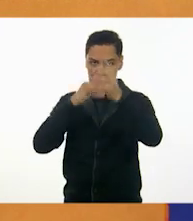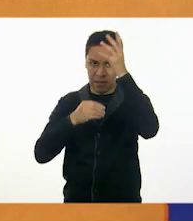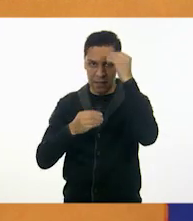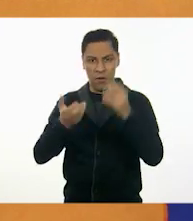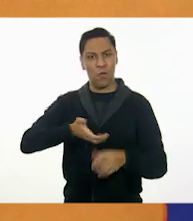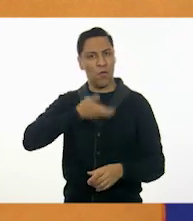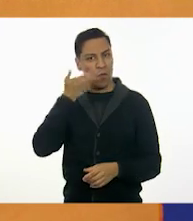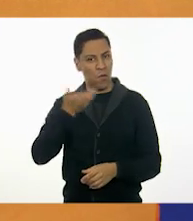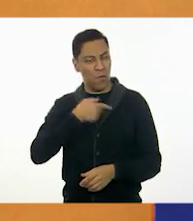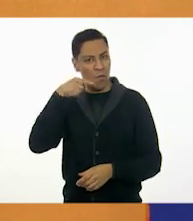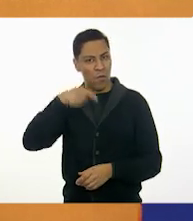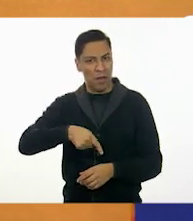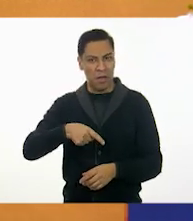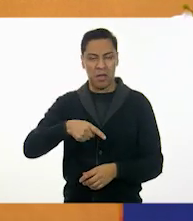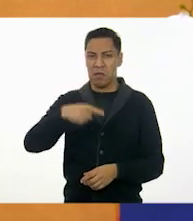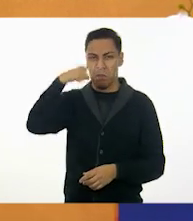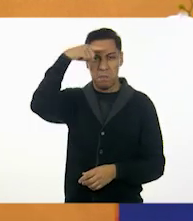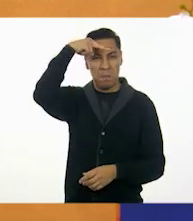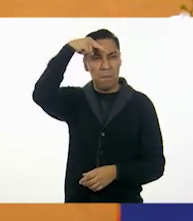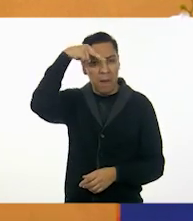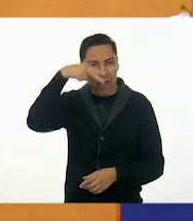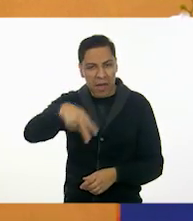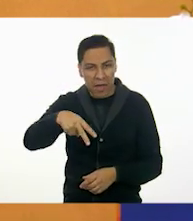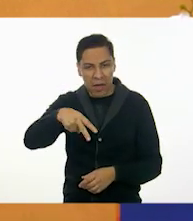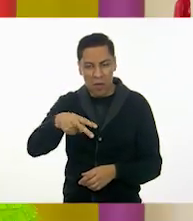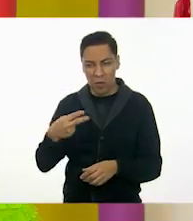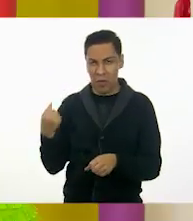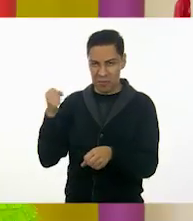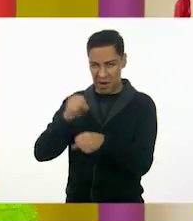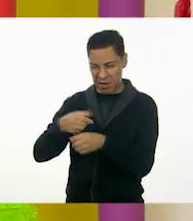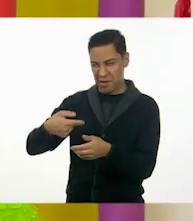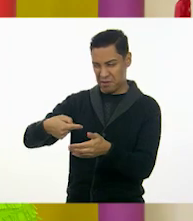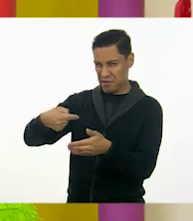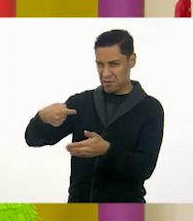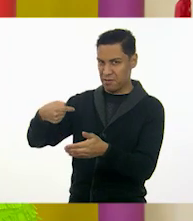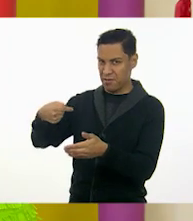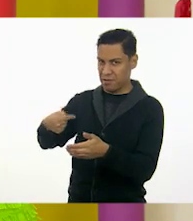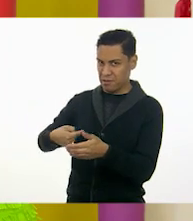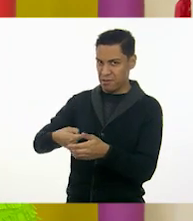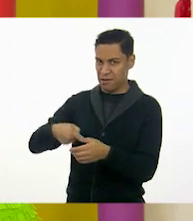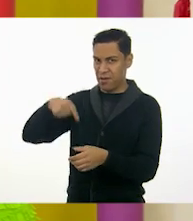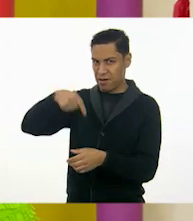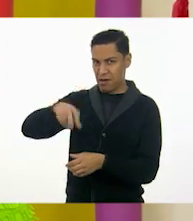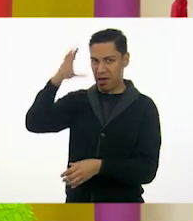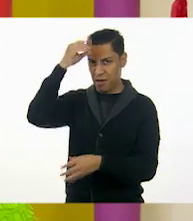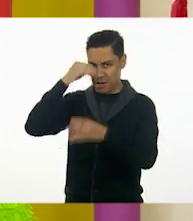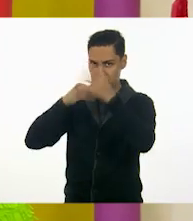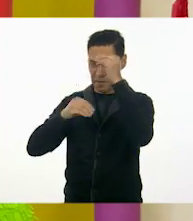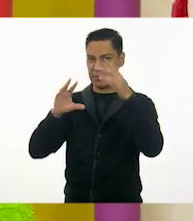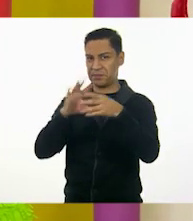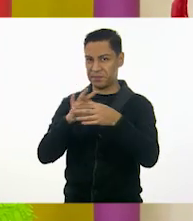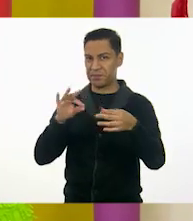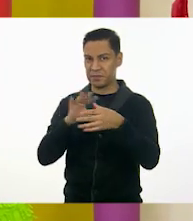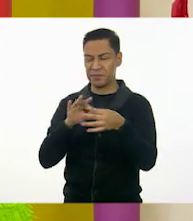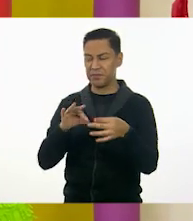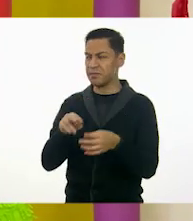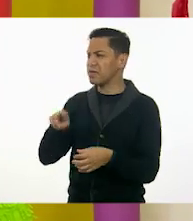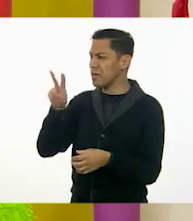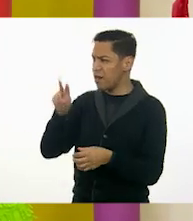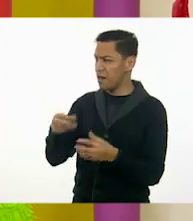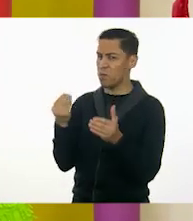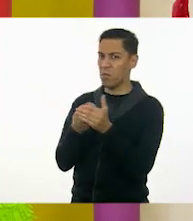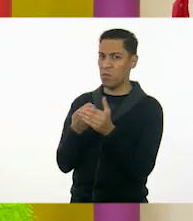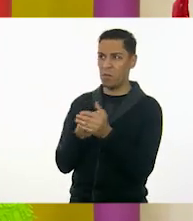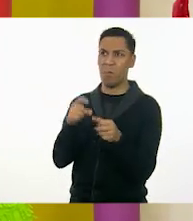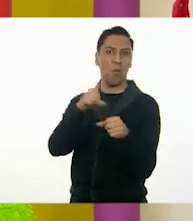recuerda que hemos estado trabajando con estas tradiciones toda la semana? Así es. Muy bonitas clases, por supuesto, muy coloridas, llenas de